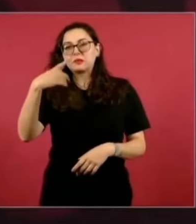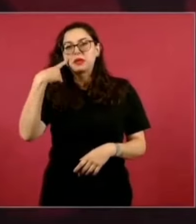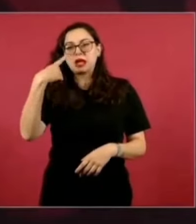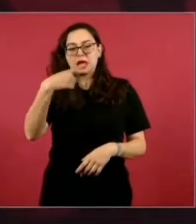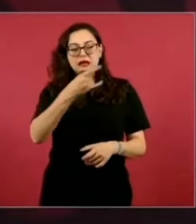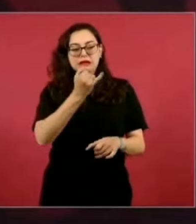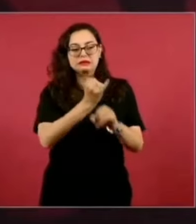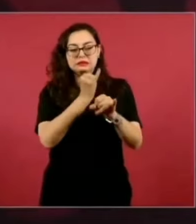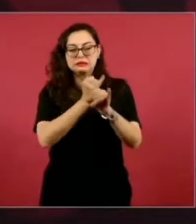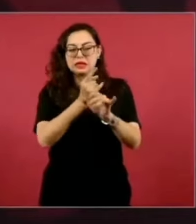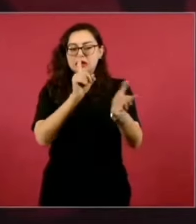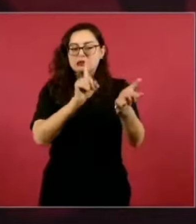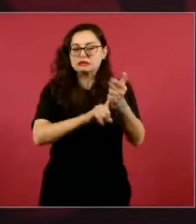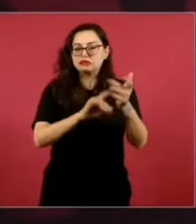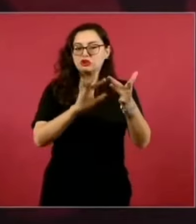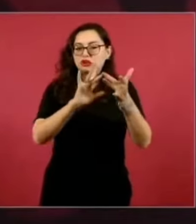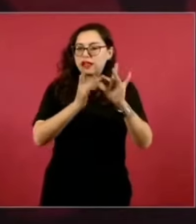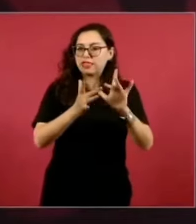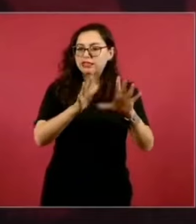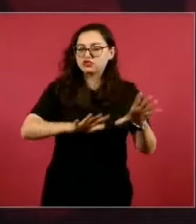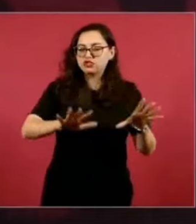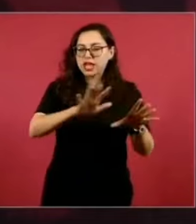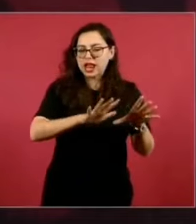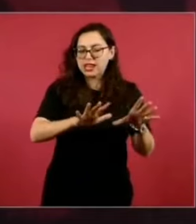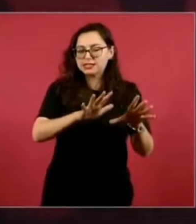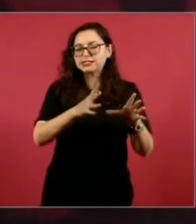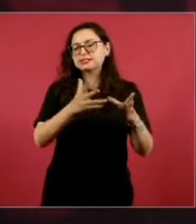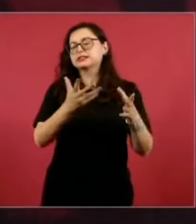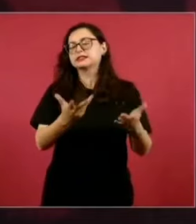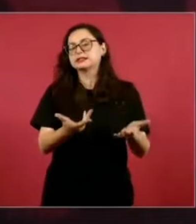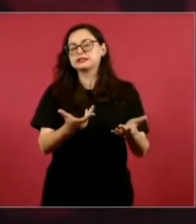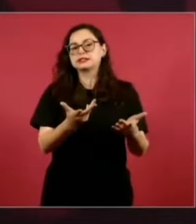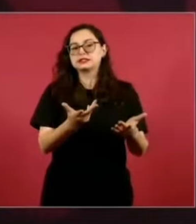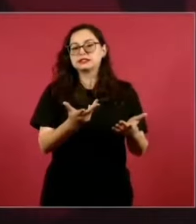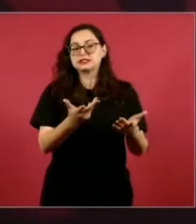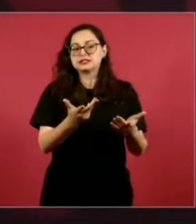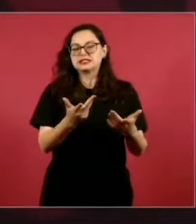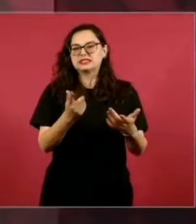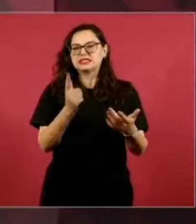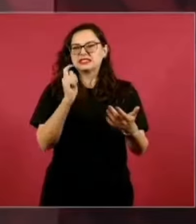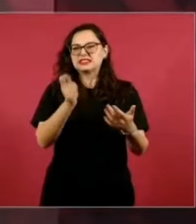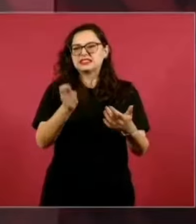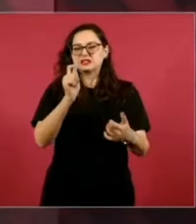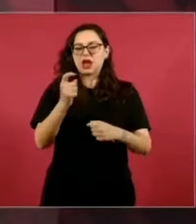las redes sociales, qué son los bots,